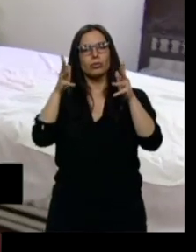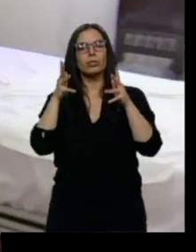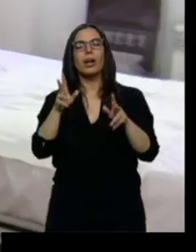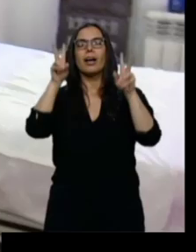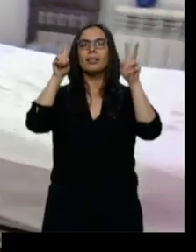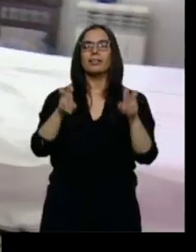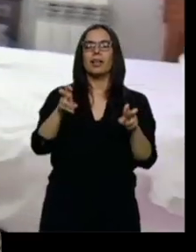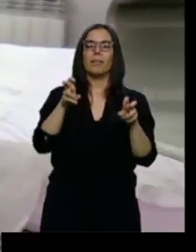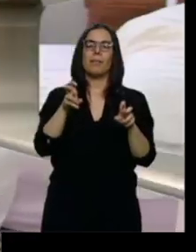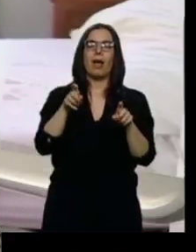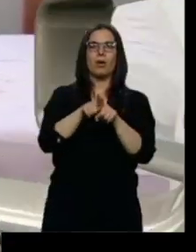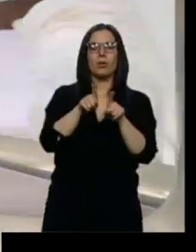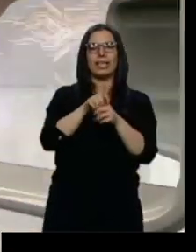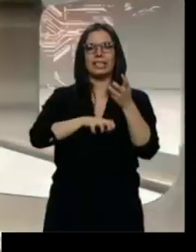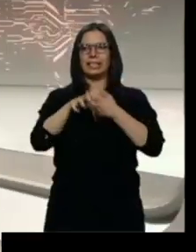ayuda a tener otra visión.